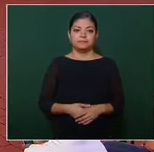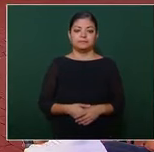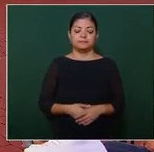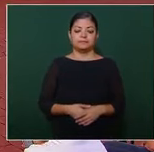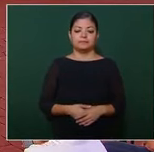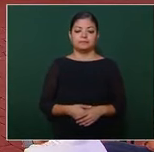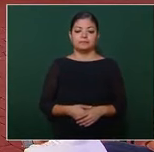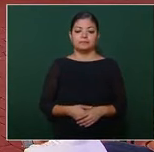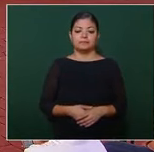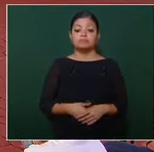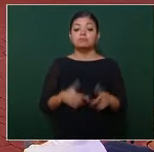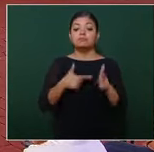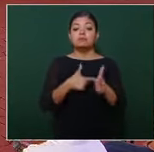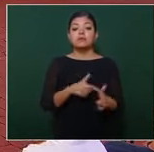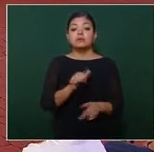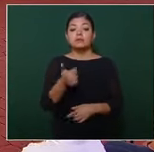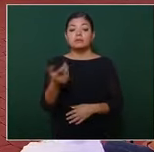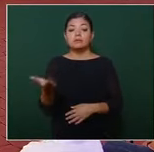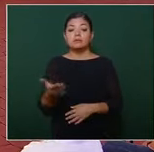¿quién sigue?